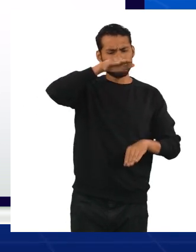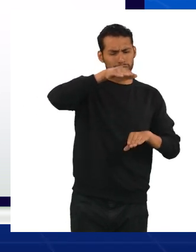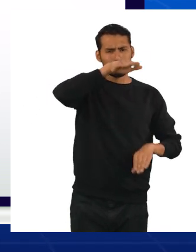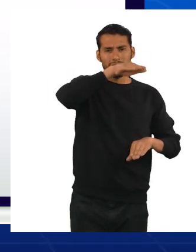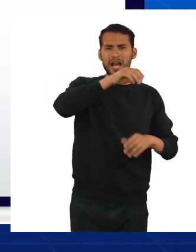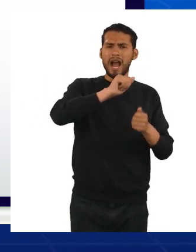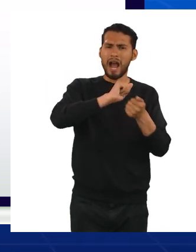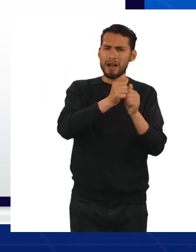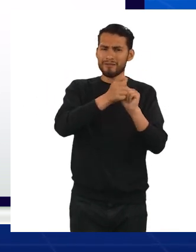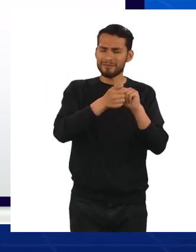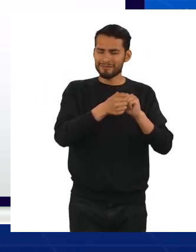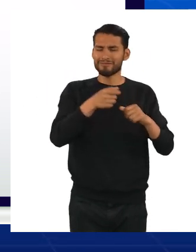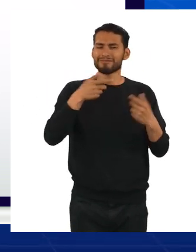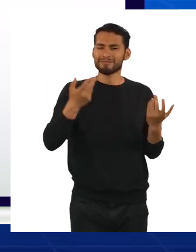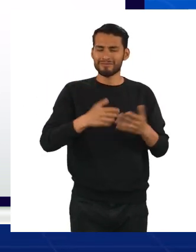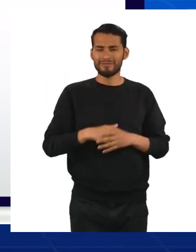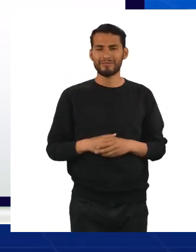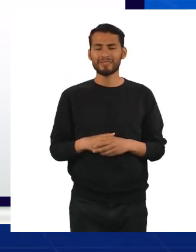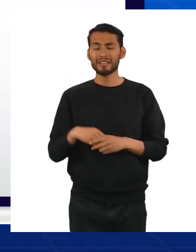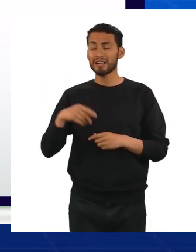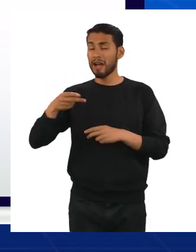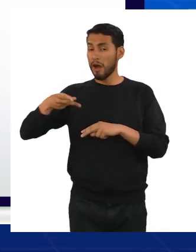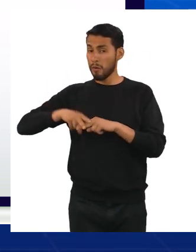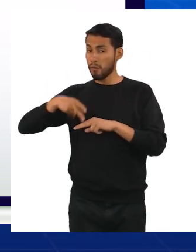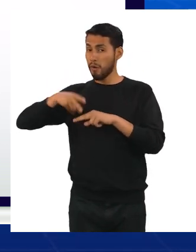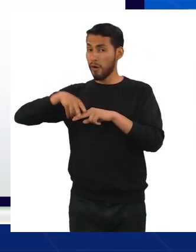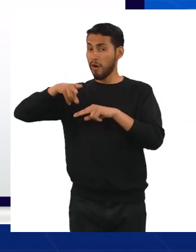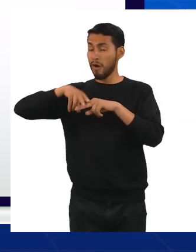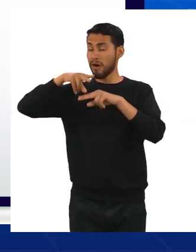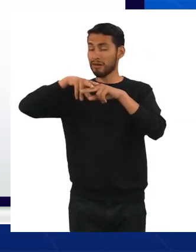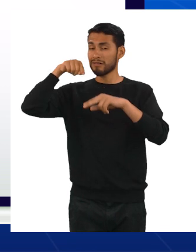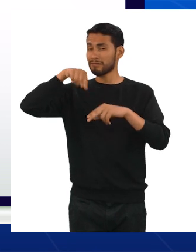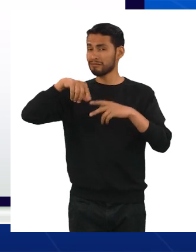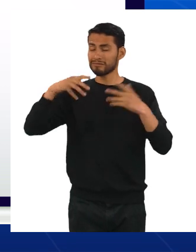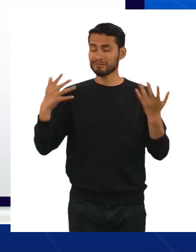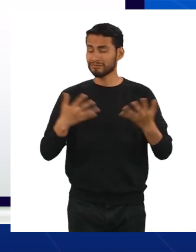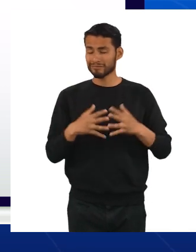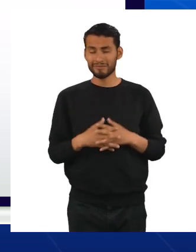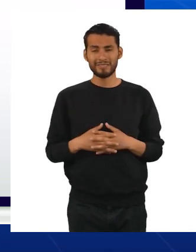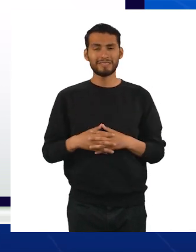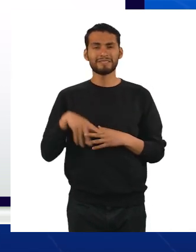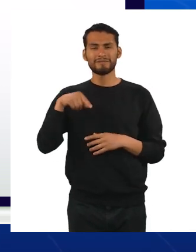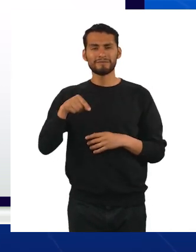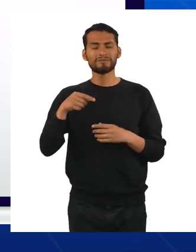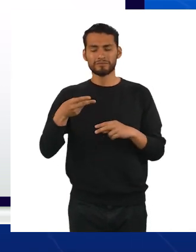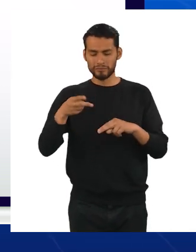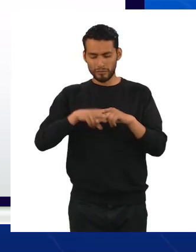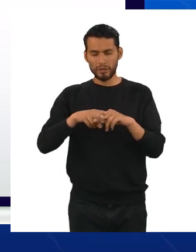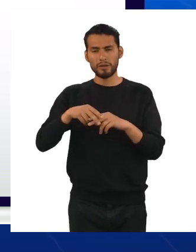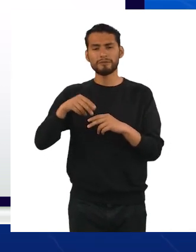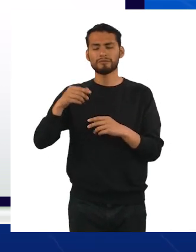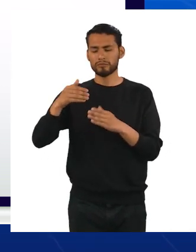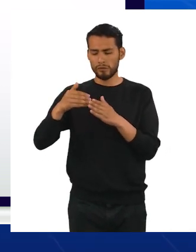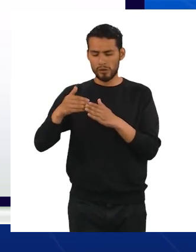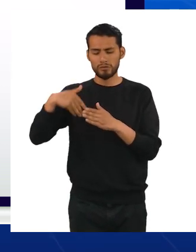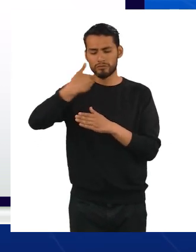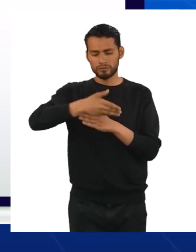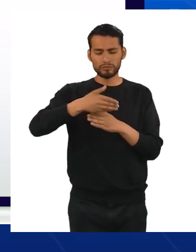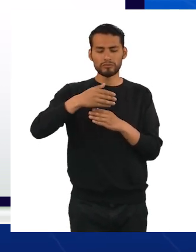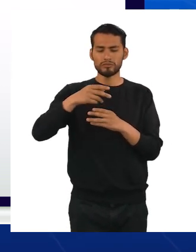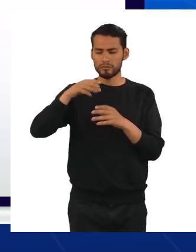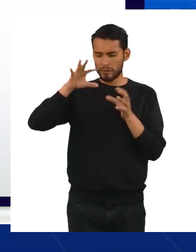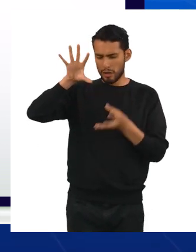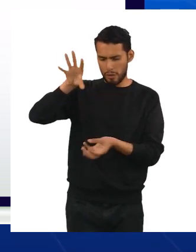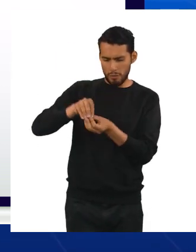cambia y se capitaliza. Por aumentos sucesivos, entendemos que son aquellos aumentos que se van efectuando uno a continuación de otro,